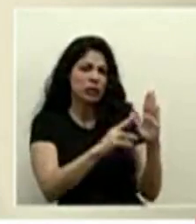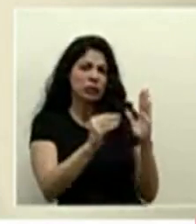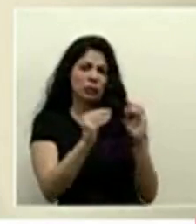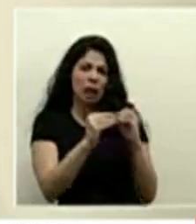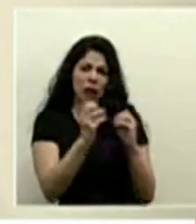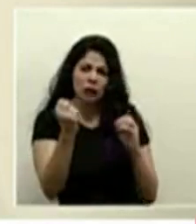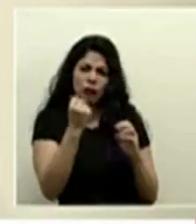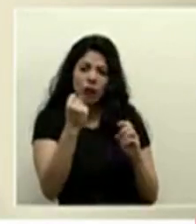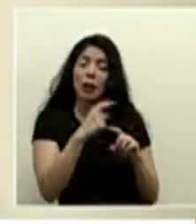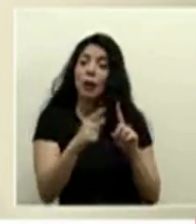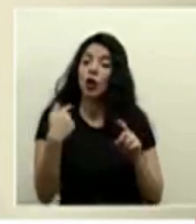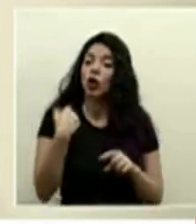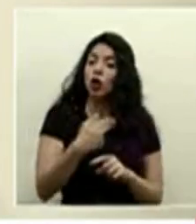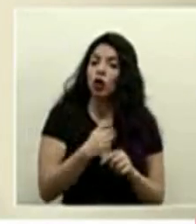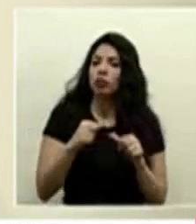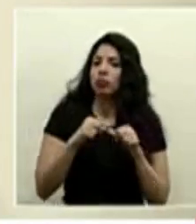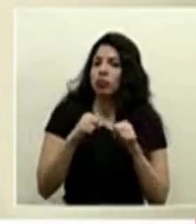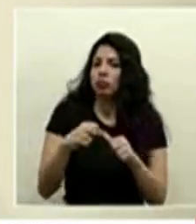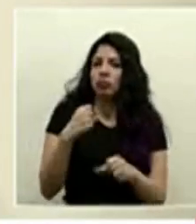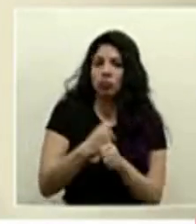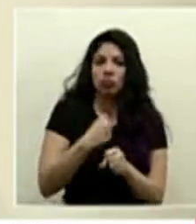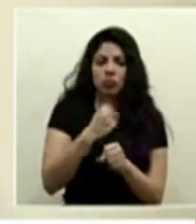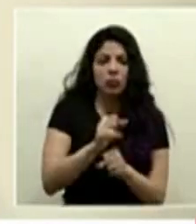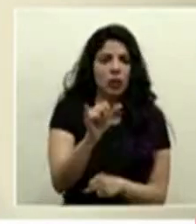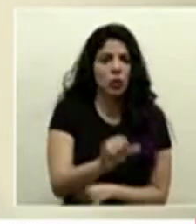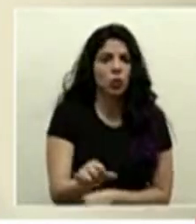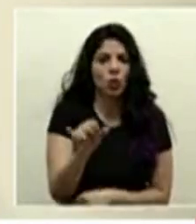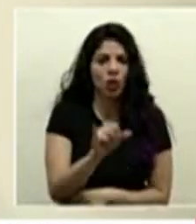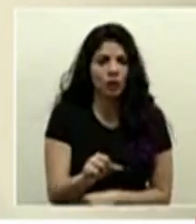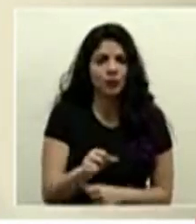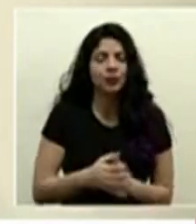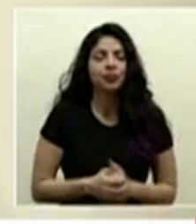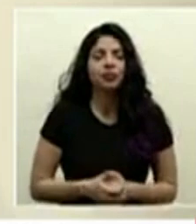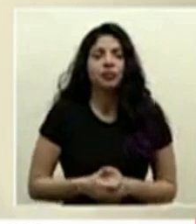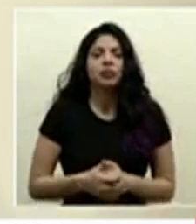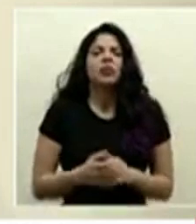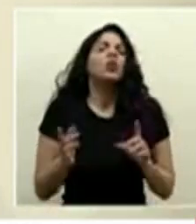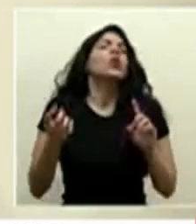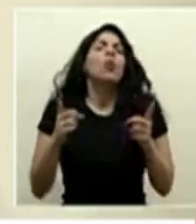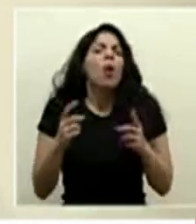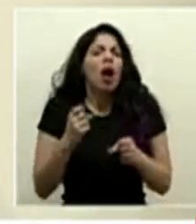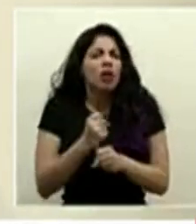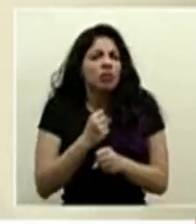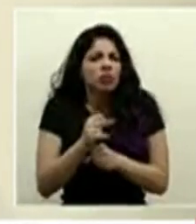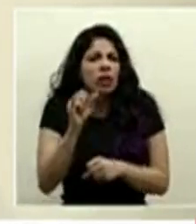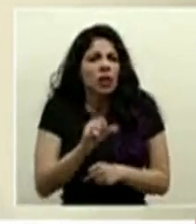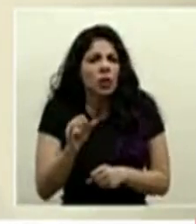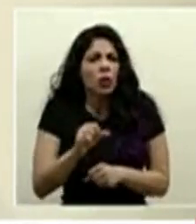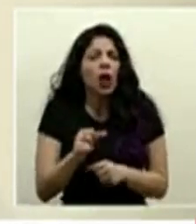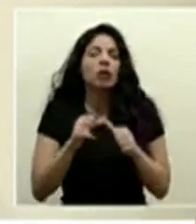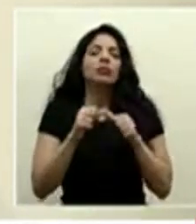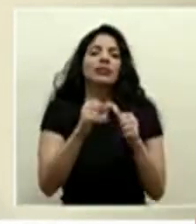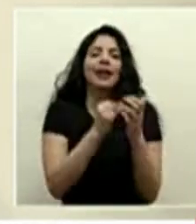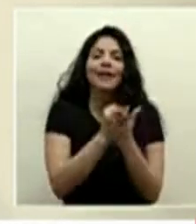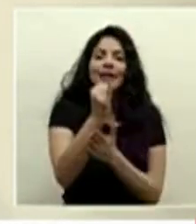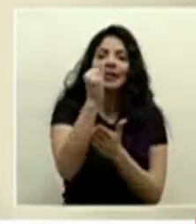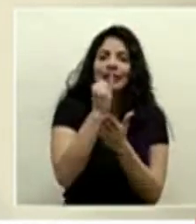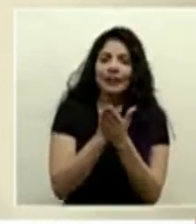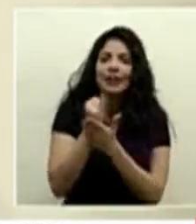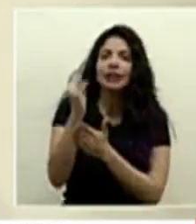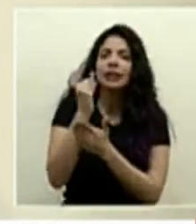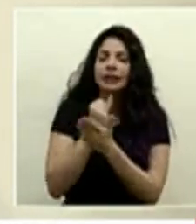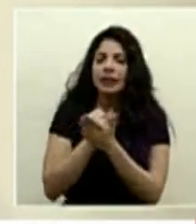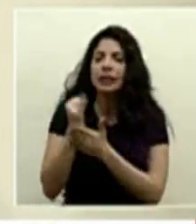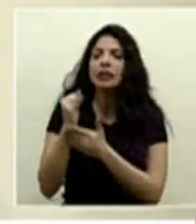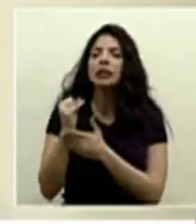nosotros seguimos haciendo lo que hemos venido haciendo que es justamente tratando de hacer la investigación de